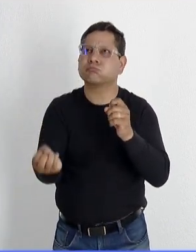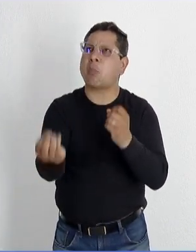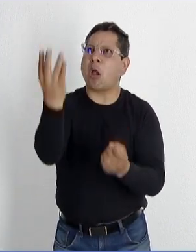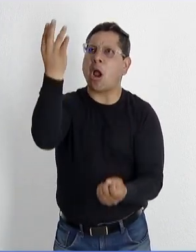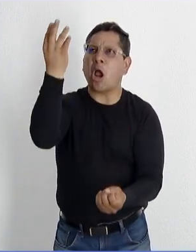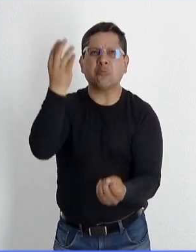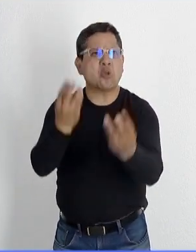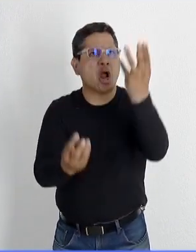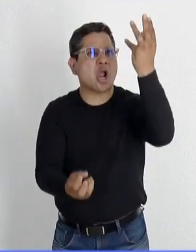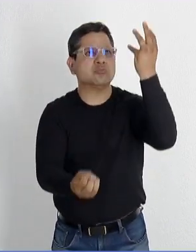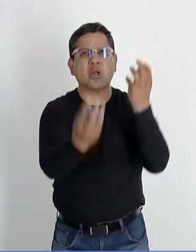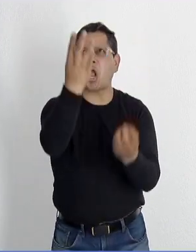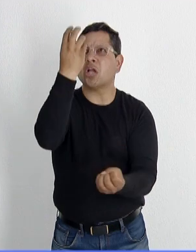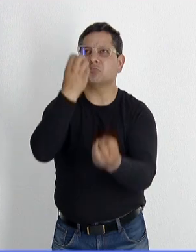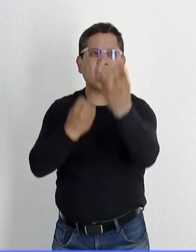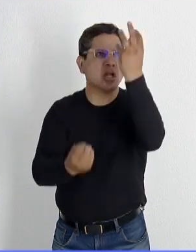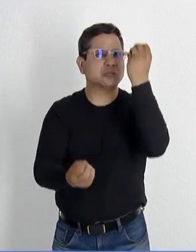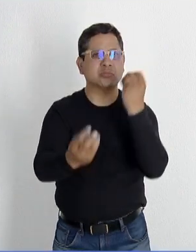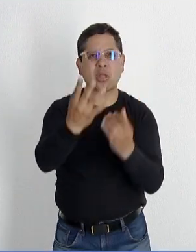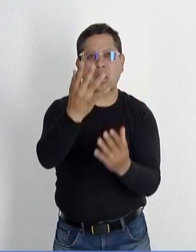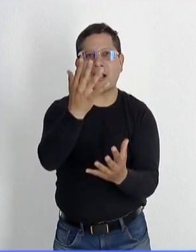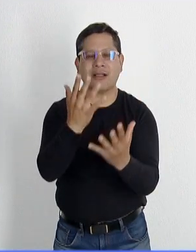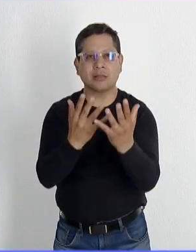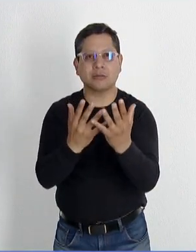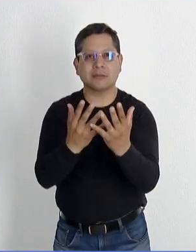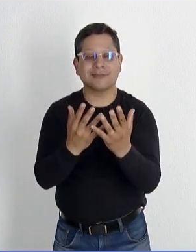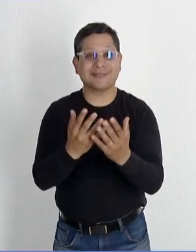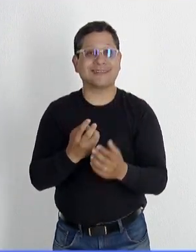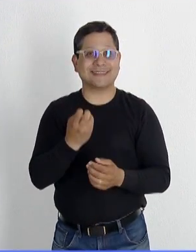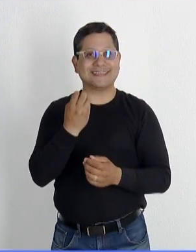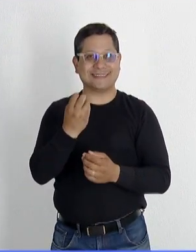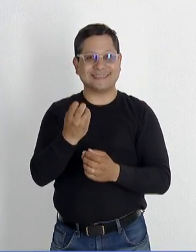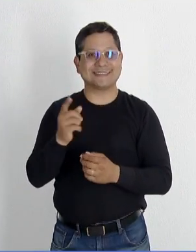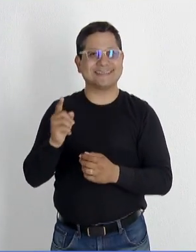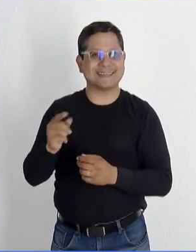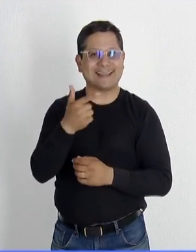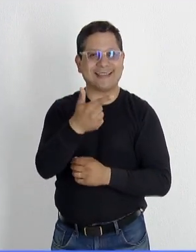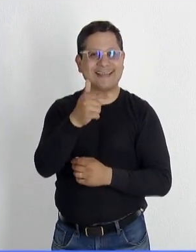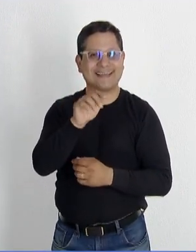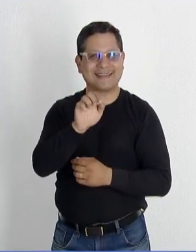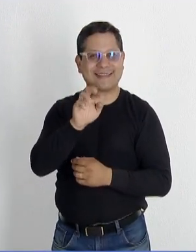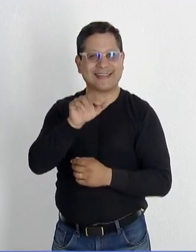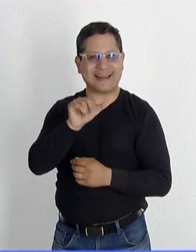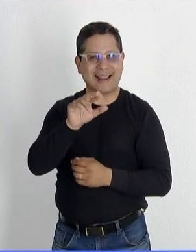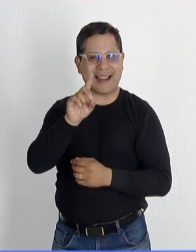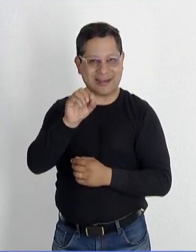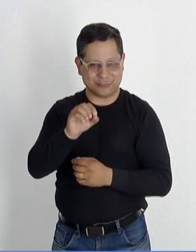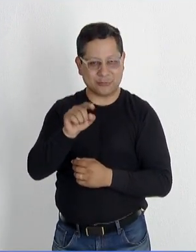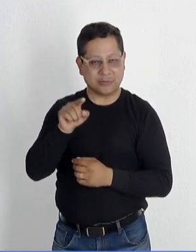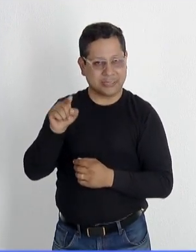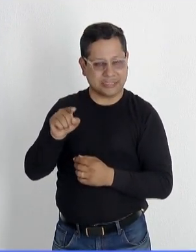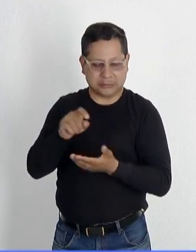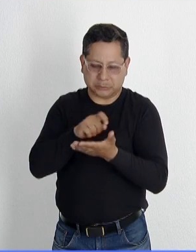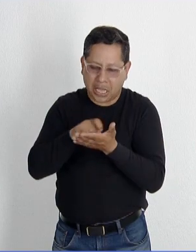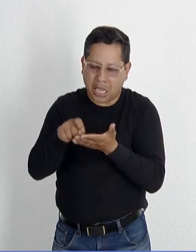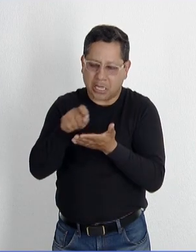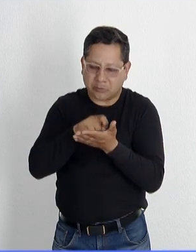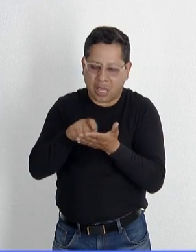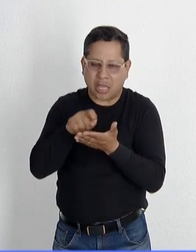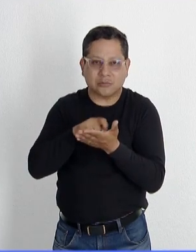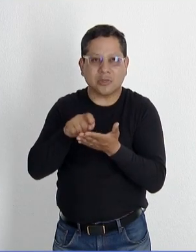salían ráfagas de escorias lávicas. Así fue como narró Gerardo Murillo, el doctor Atle,